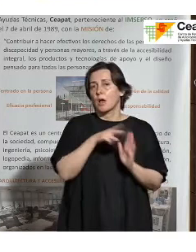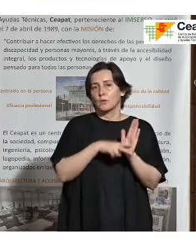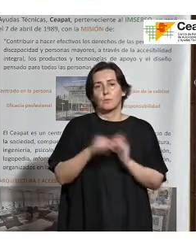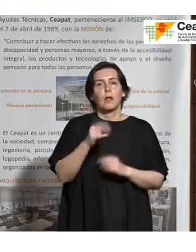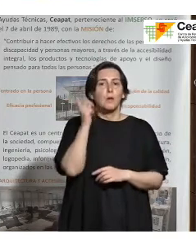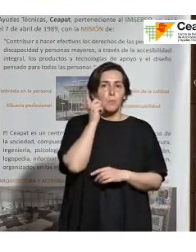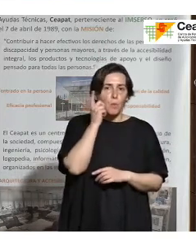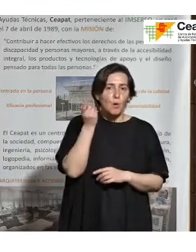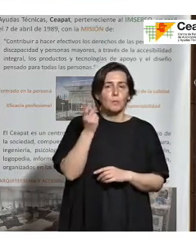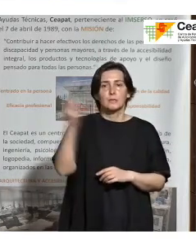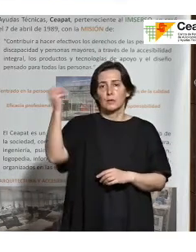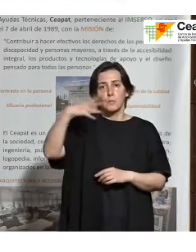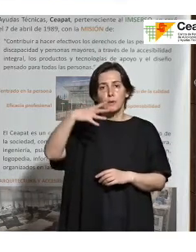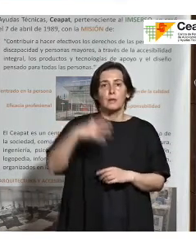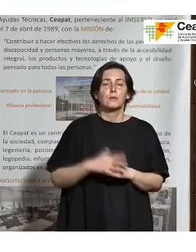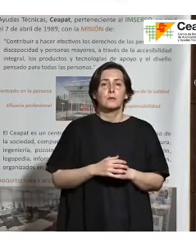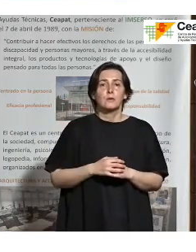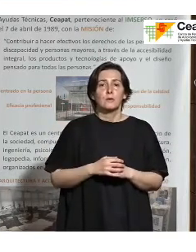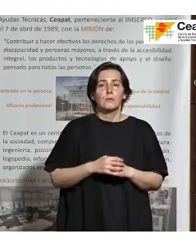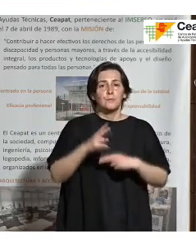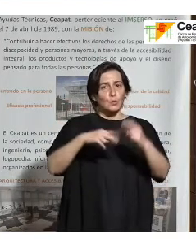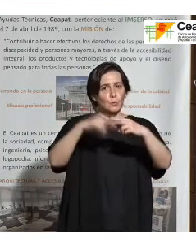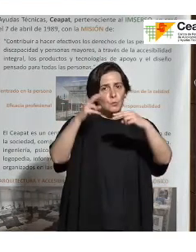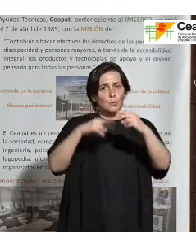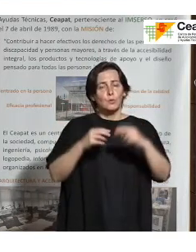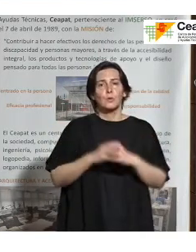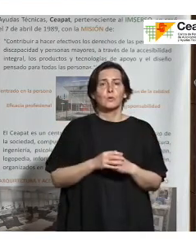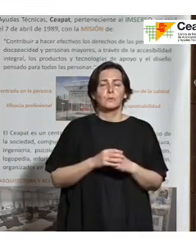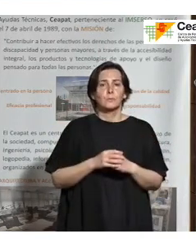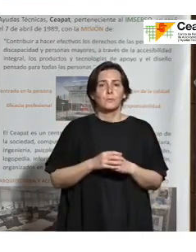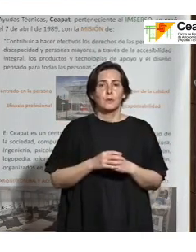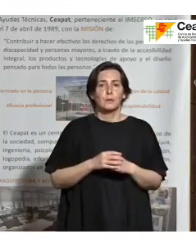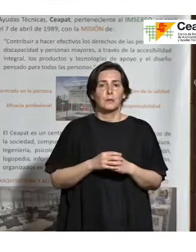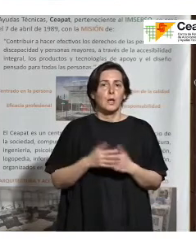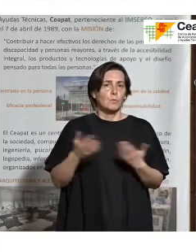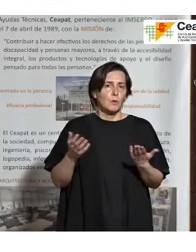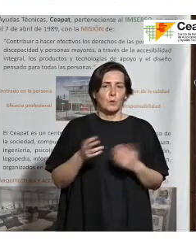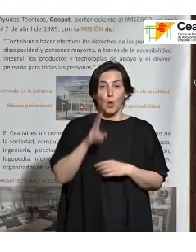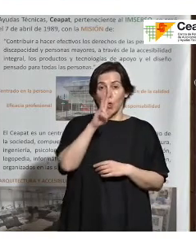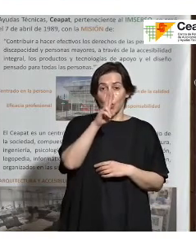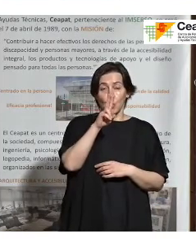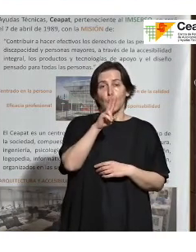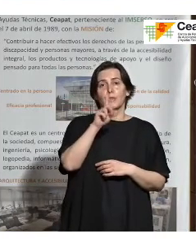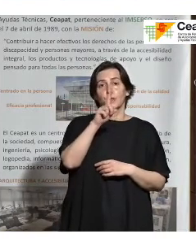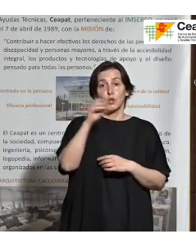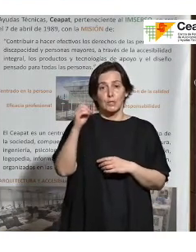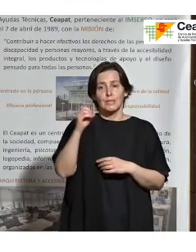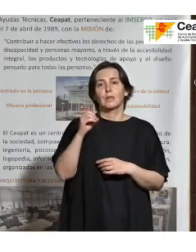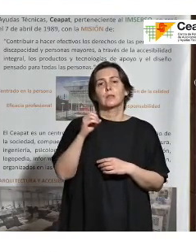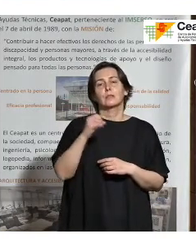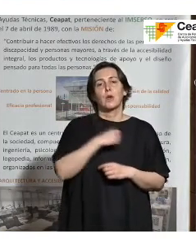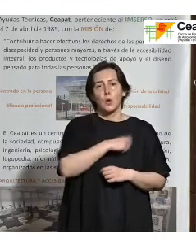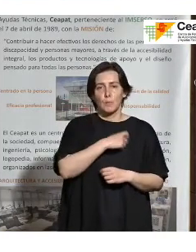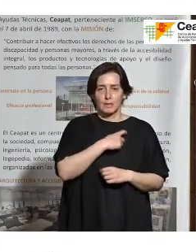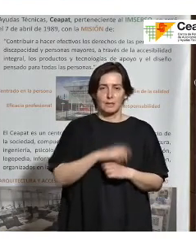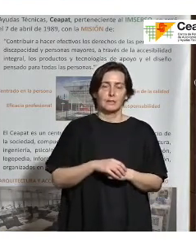iluminación, construcción. Bueno, 210 comités, desde el